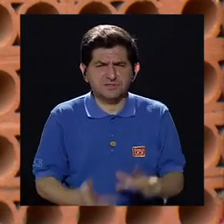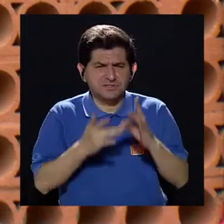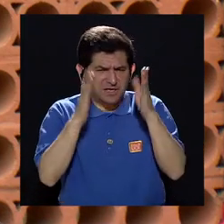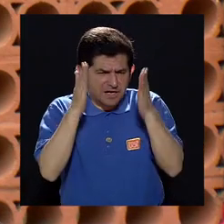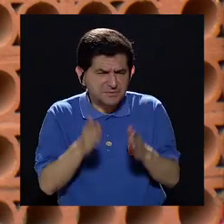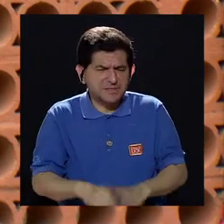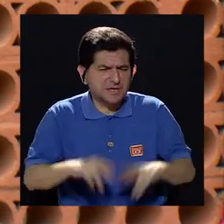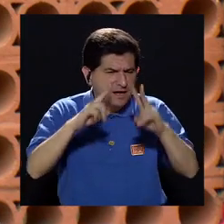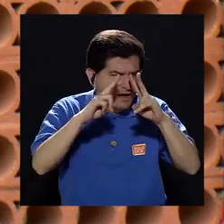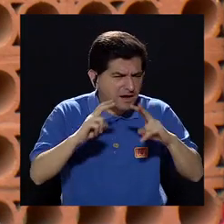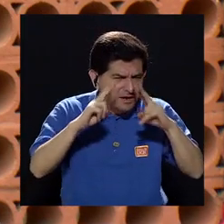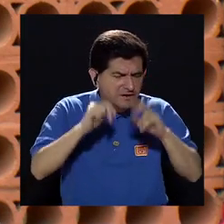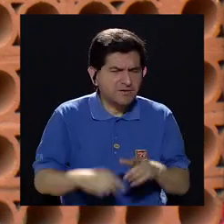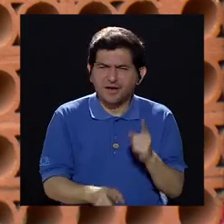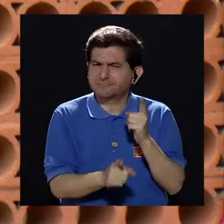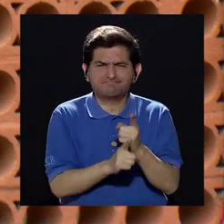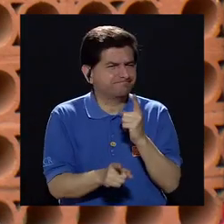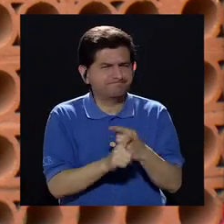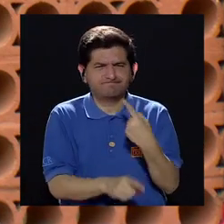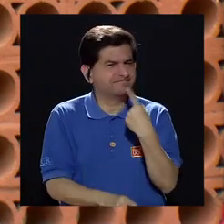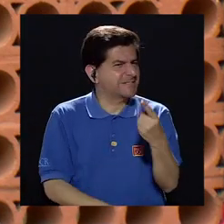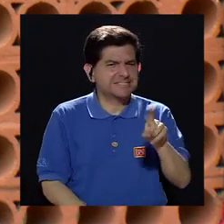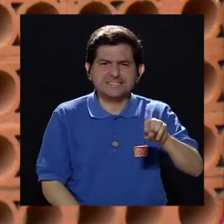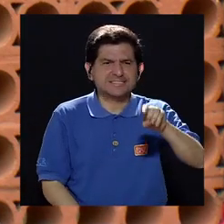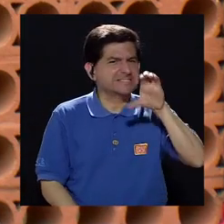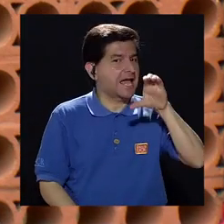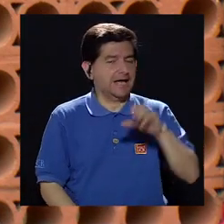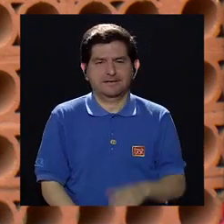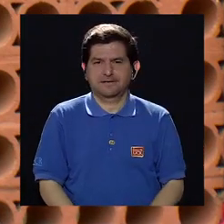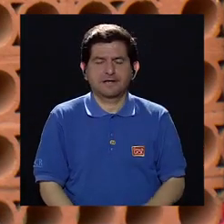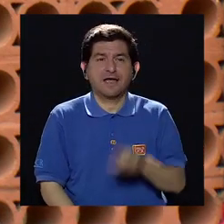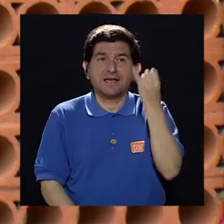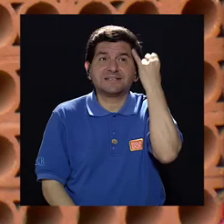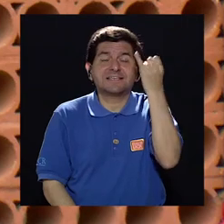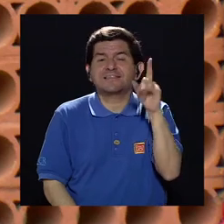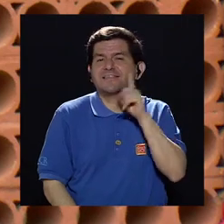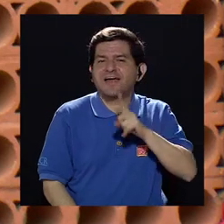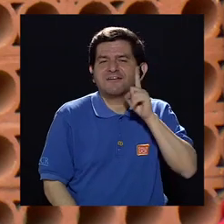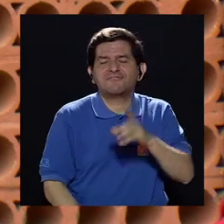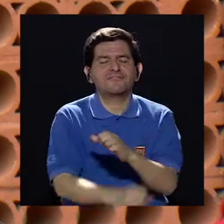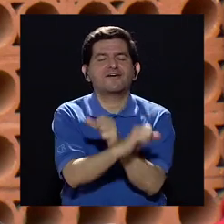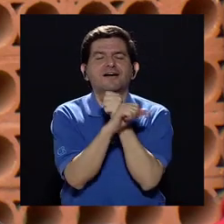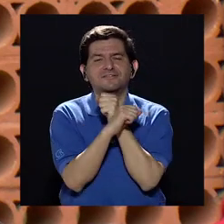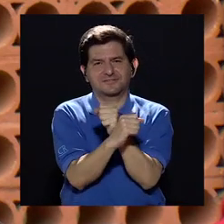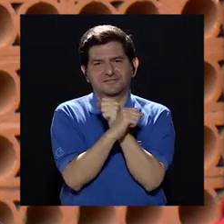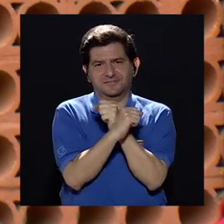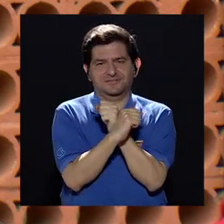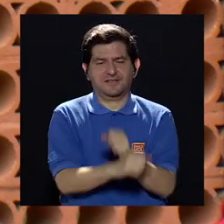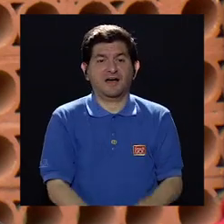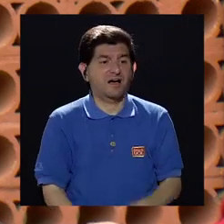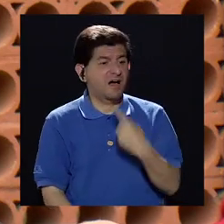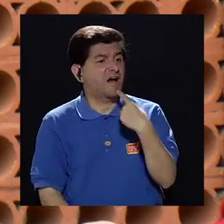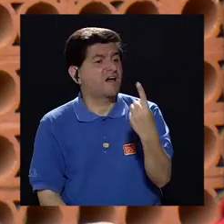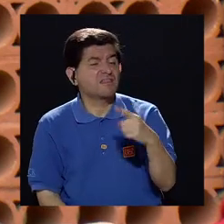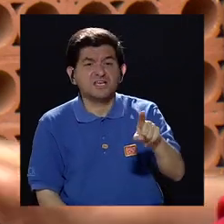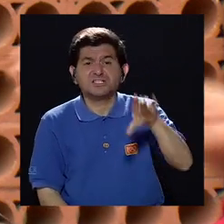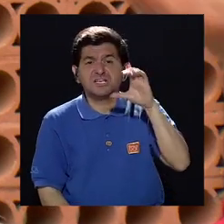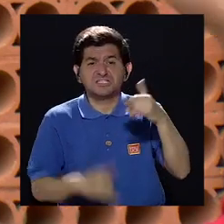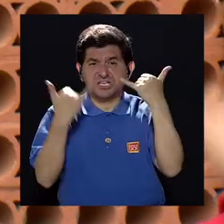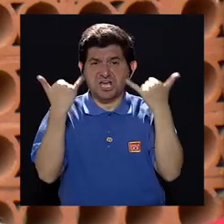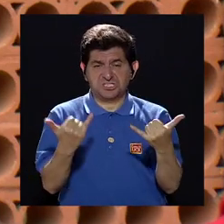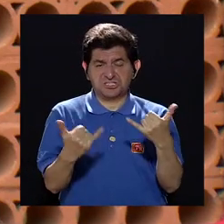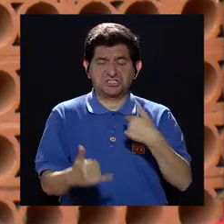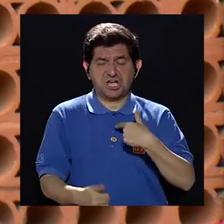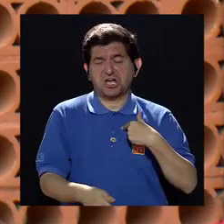estudiosos estuvieron viendo que no era muy adecuado que dijera 100, porque nos da una falsa sensación de seguridad, de que como dice 100,